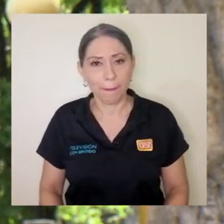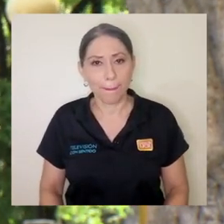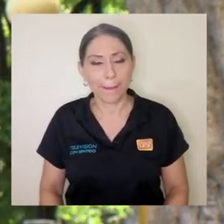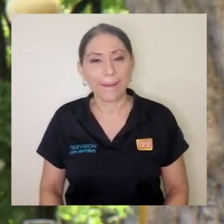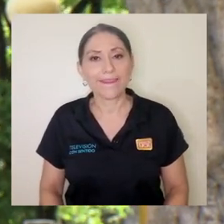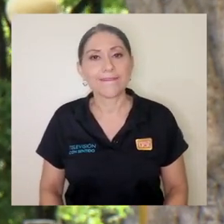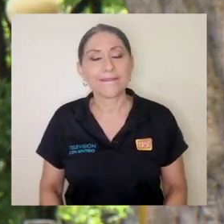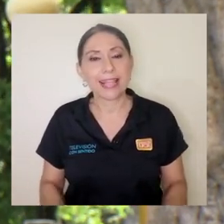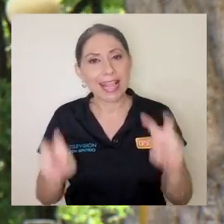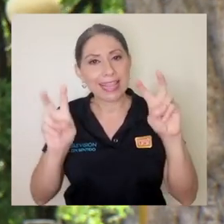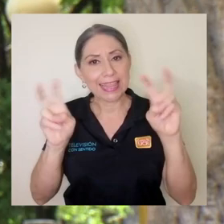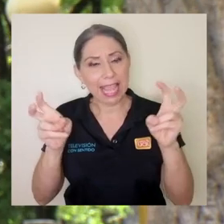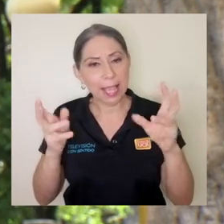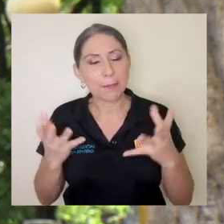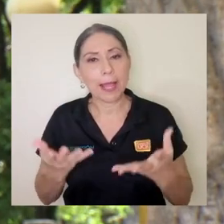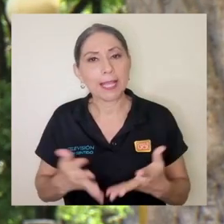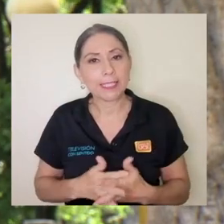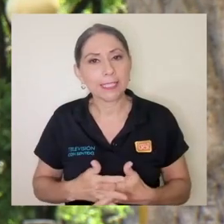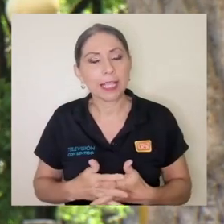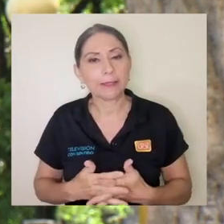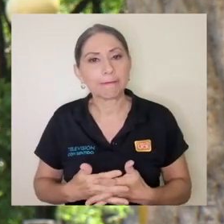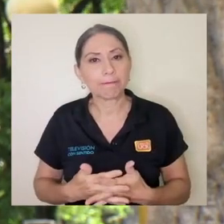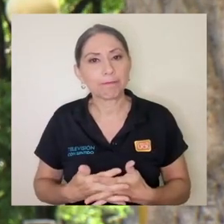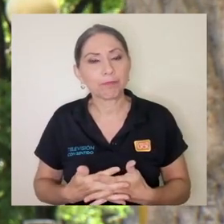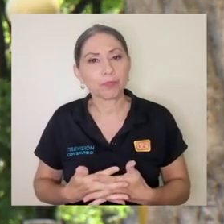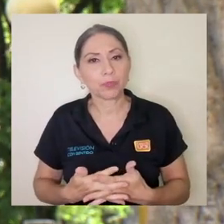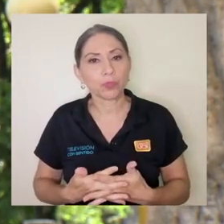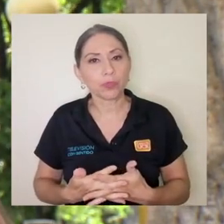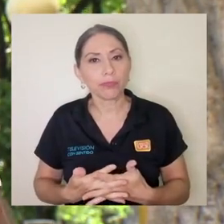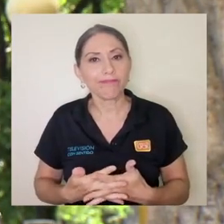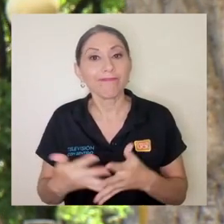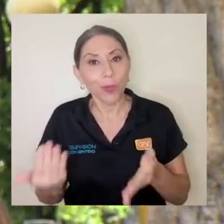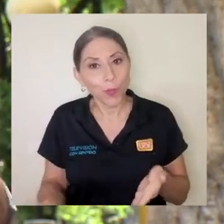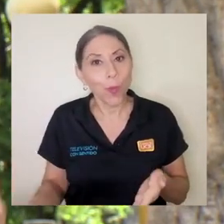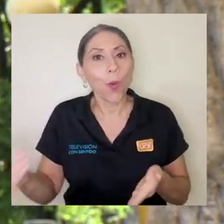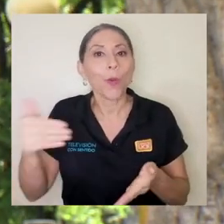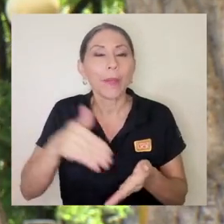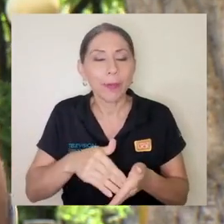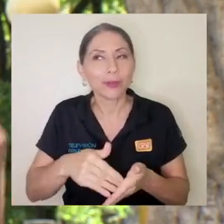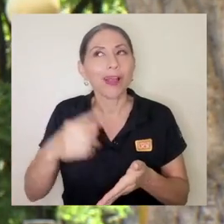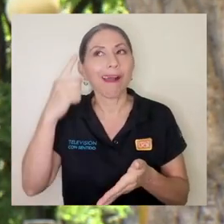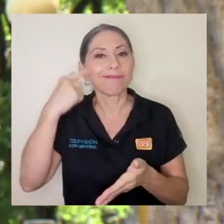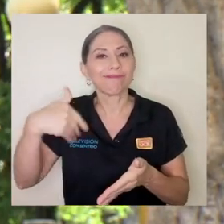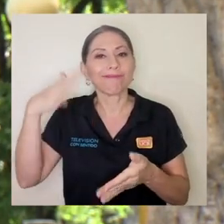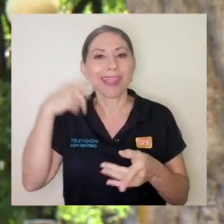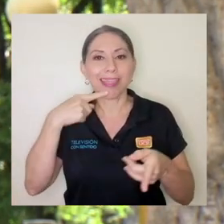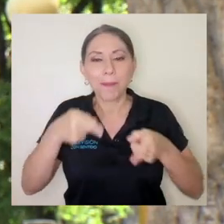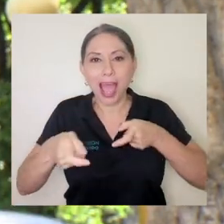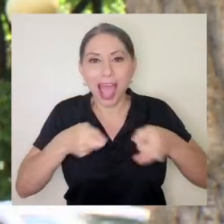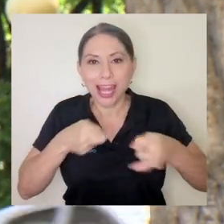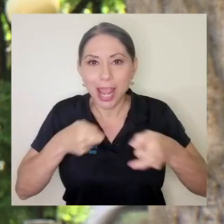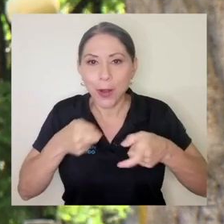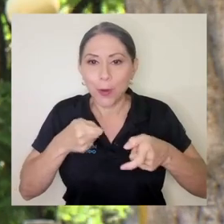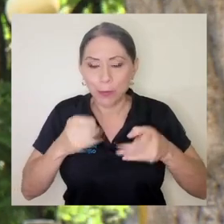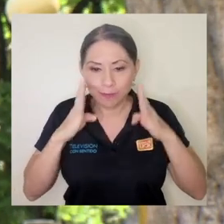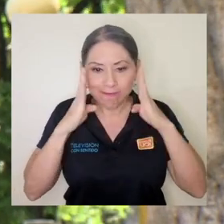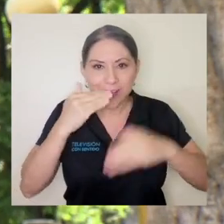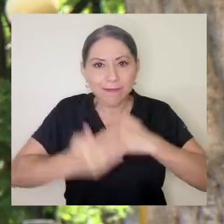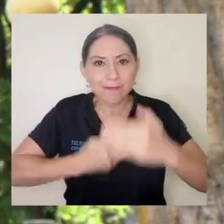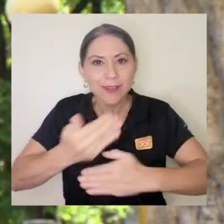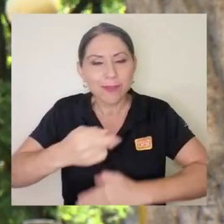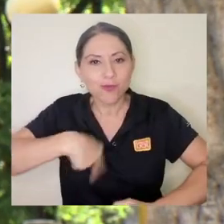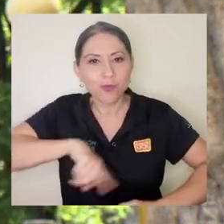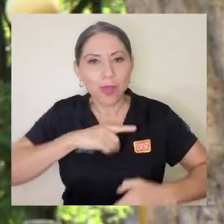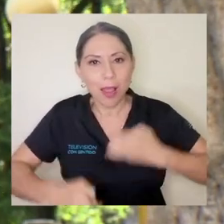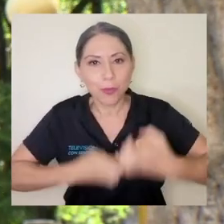el tema, ¿verdad? Es que volvemos al manejo y al gestionar nuestras emociones, que yo tengo